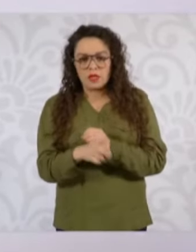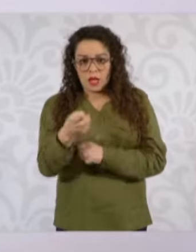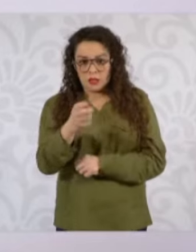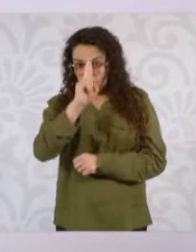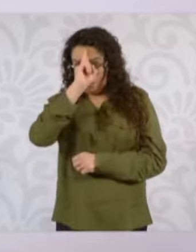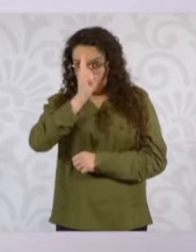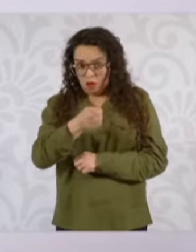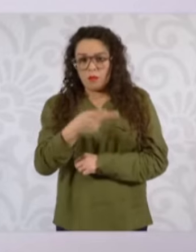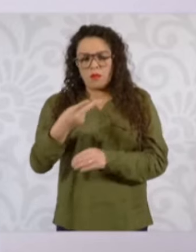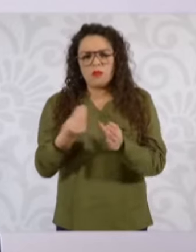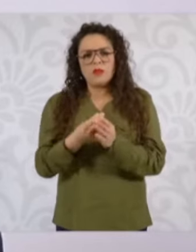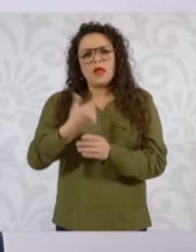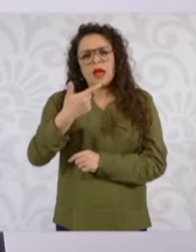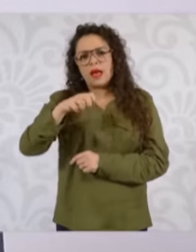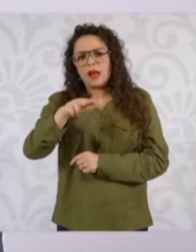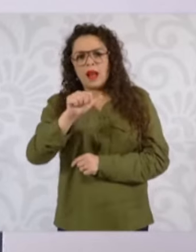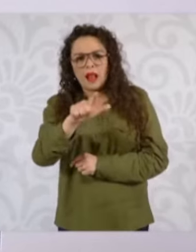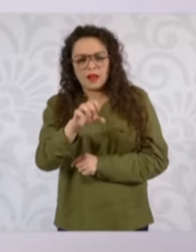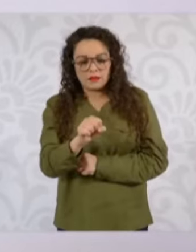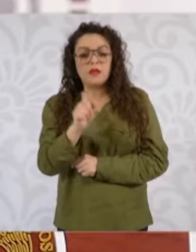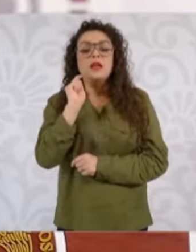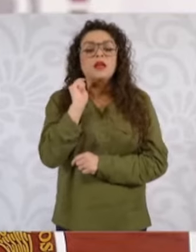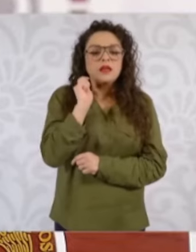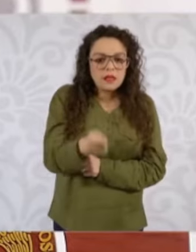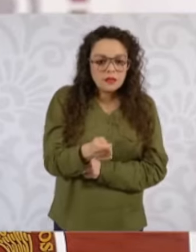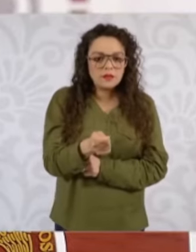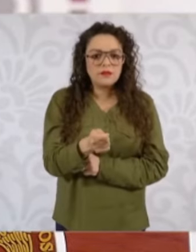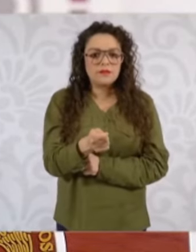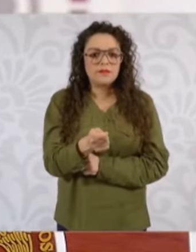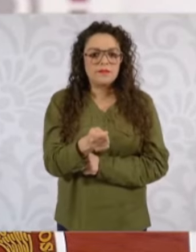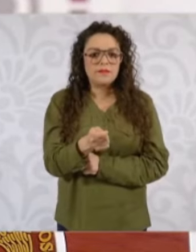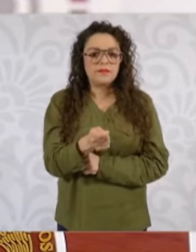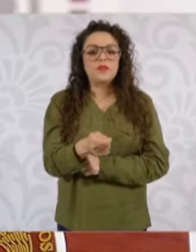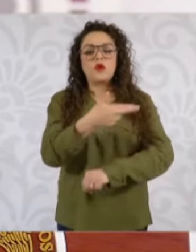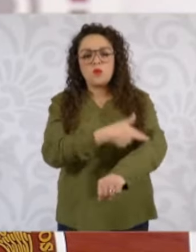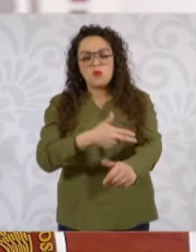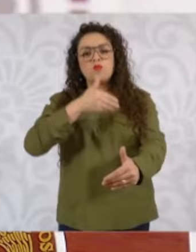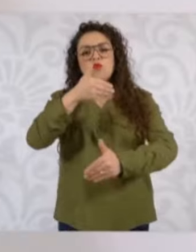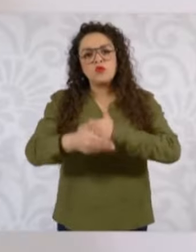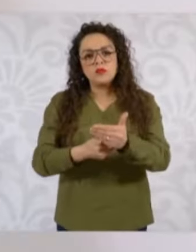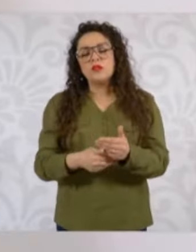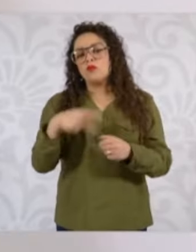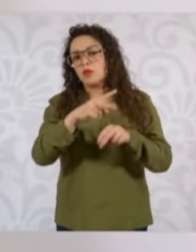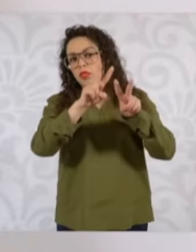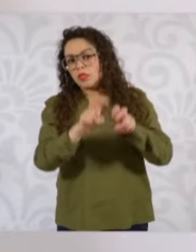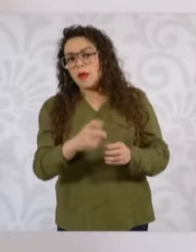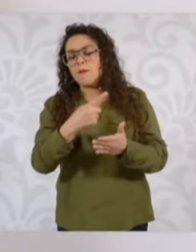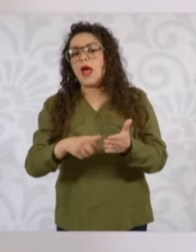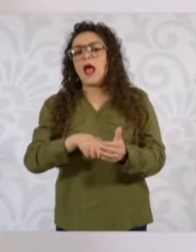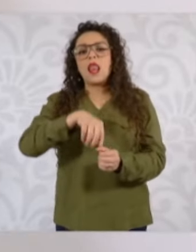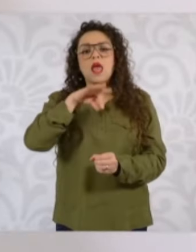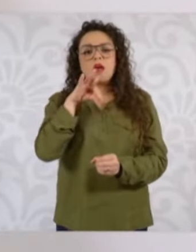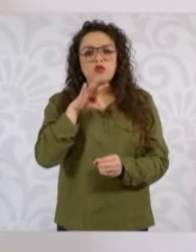pretende que las suspensiones tengan efectos en procesos y procedimientos electorales, lo que también